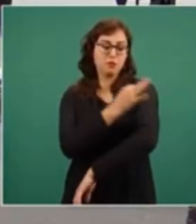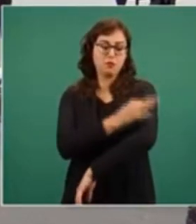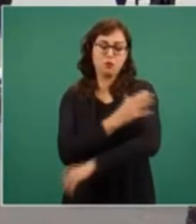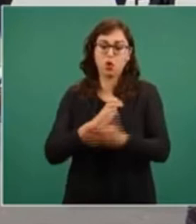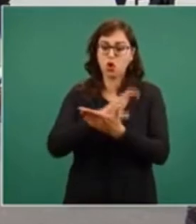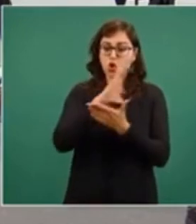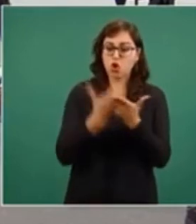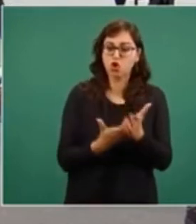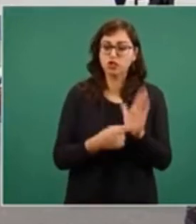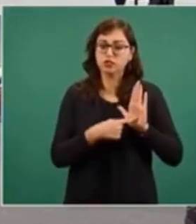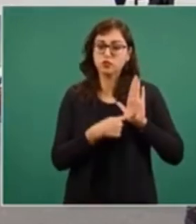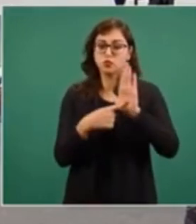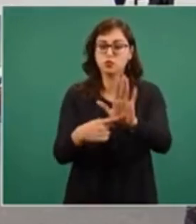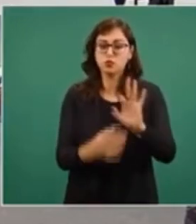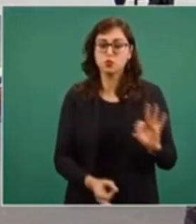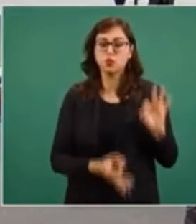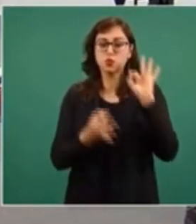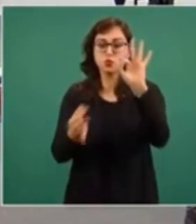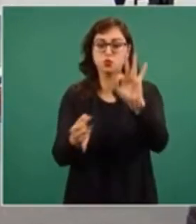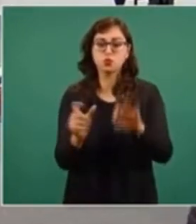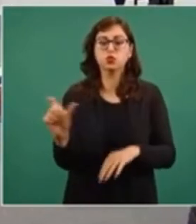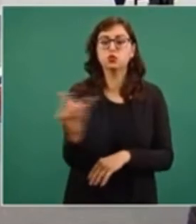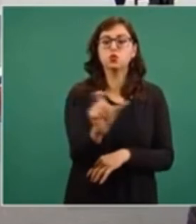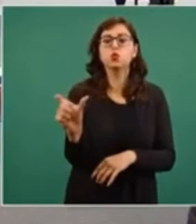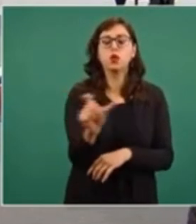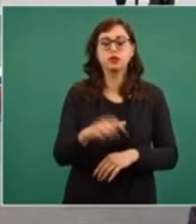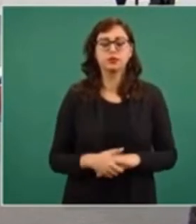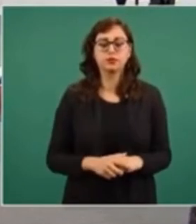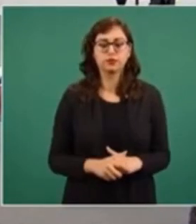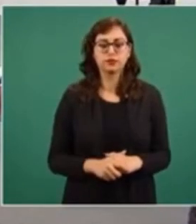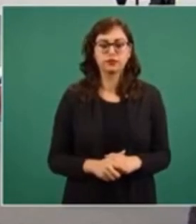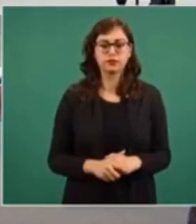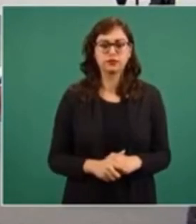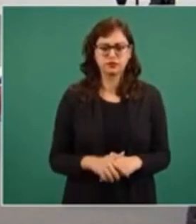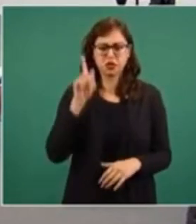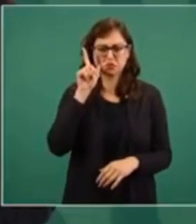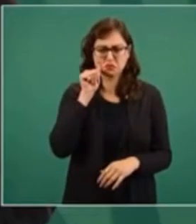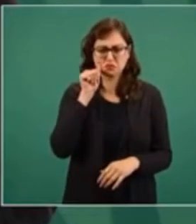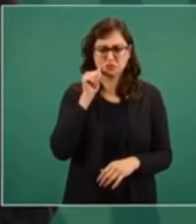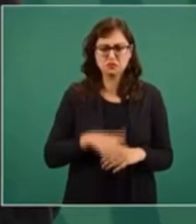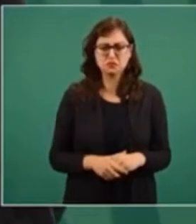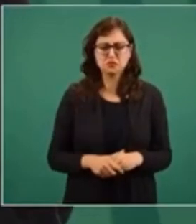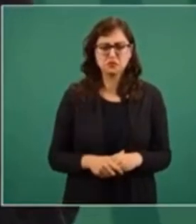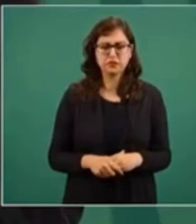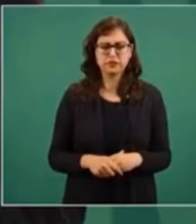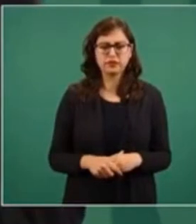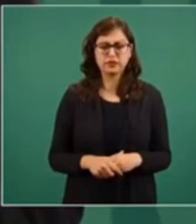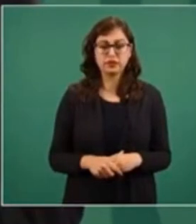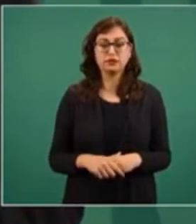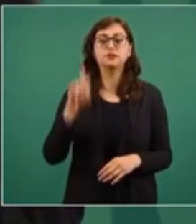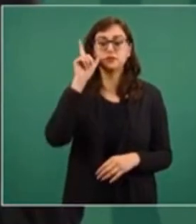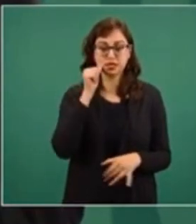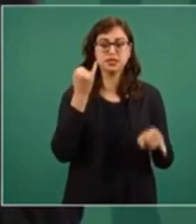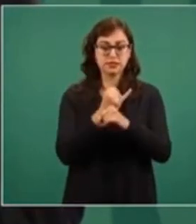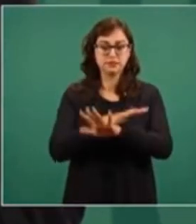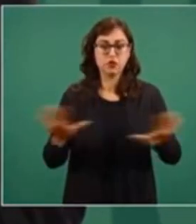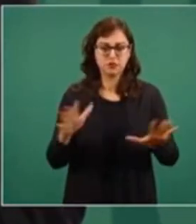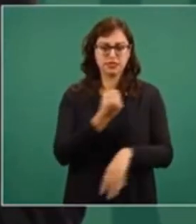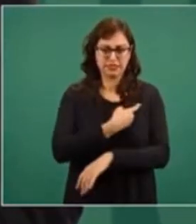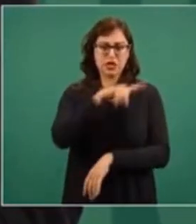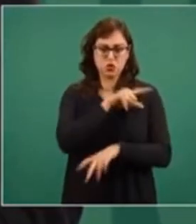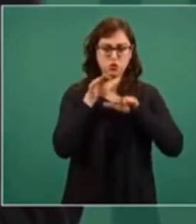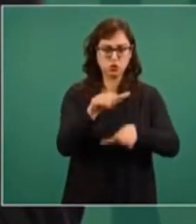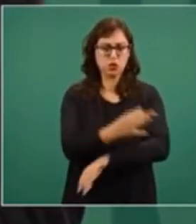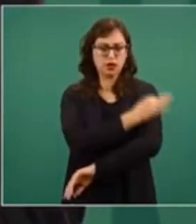qué momento de las vacunas del COVID-19 que también se reservaron? Mañana, sí, que va a ser el informe sobre las vacunas.